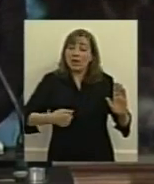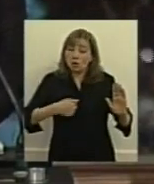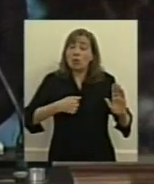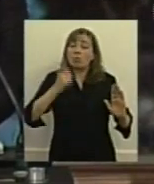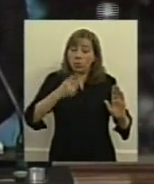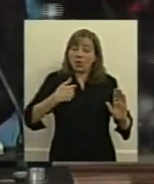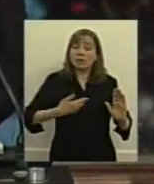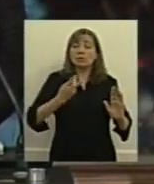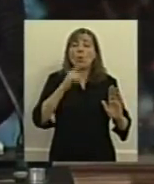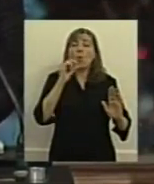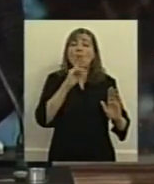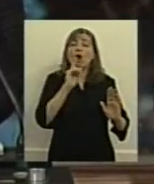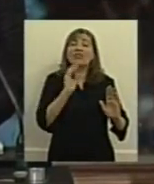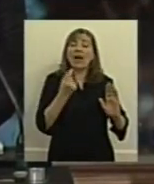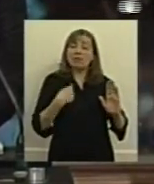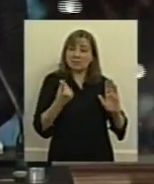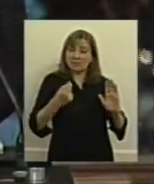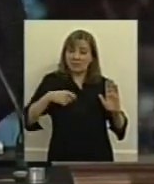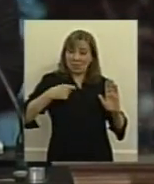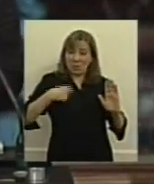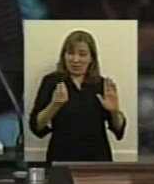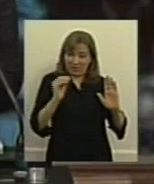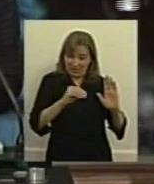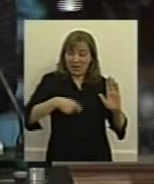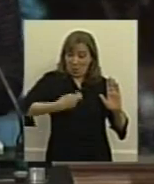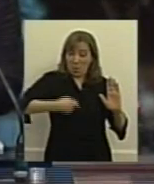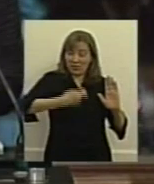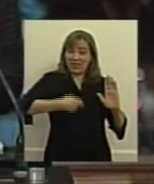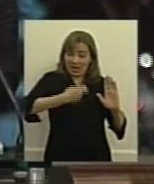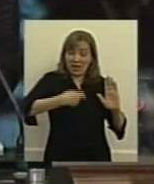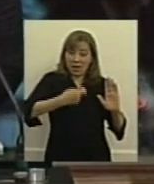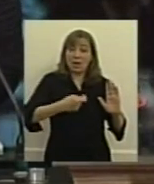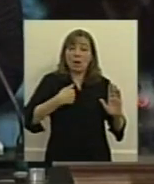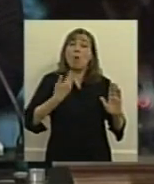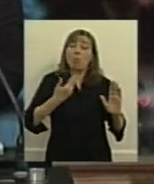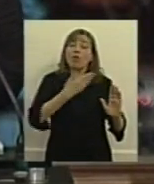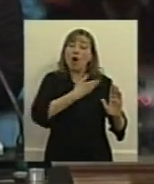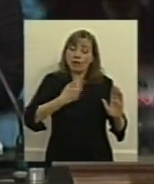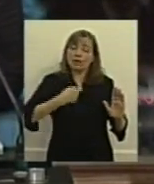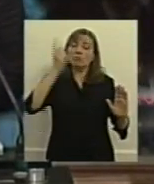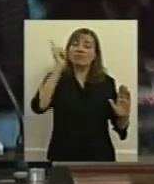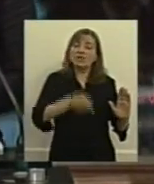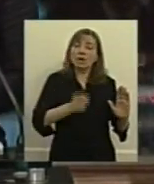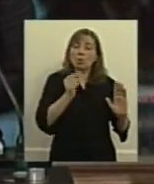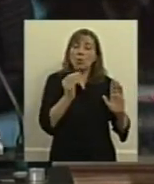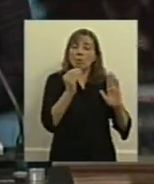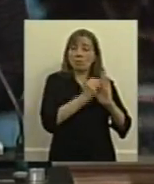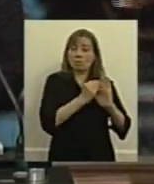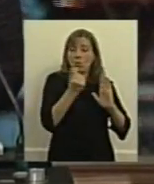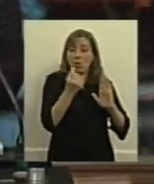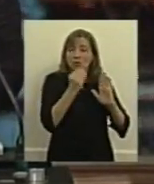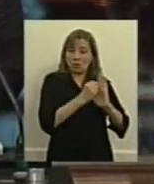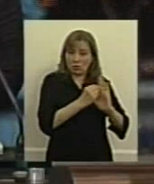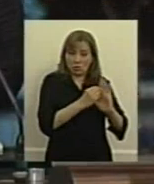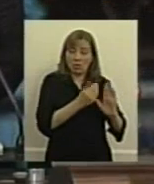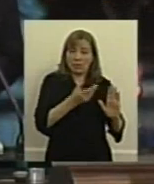o fijar unas cuotas o cuotas especiales para la persona que teniendo una enfermedad y no estando hasta ese momento afiliada a